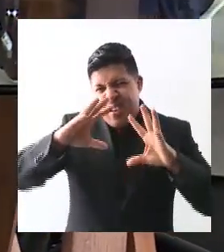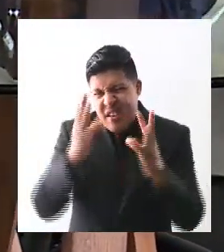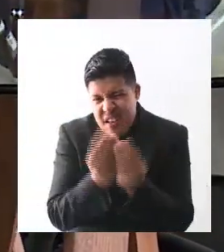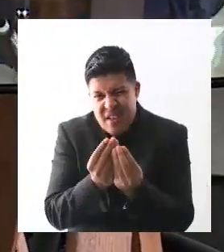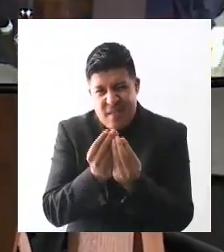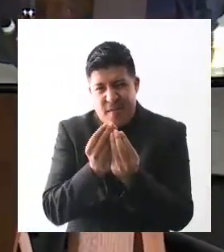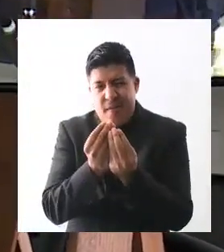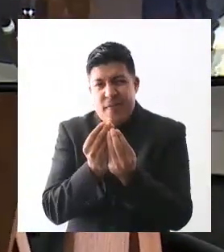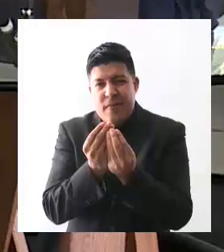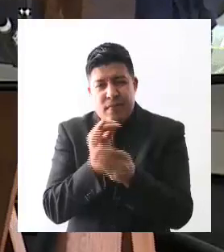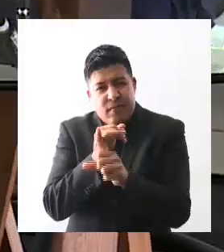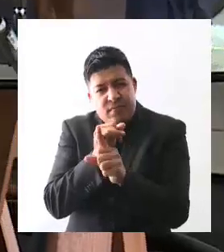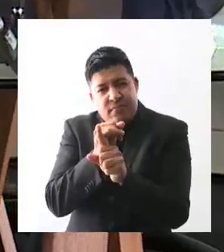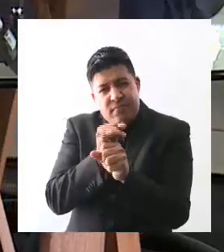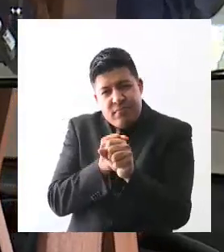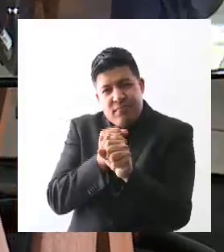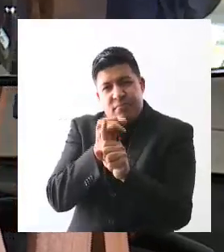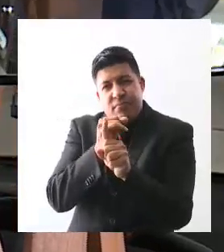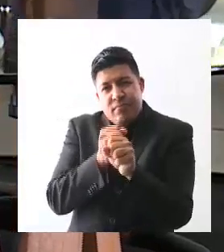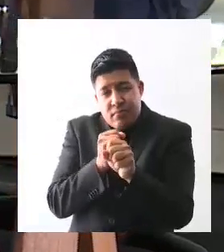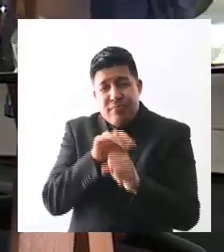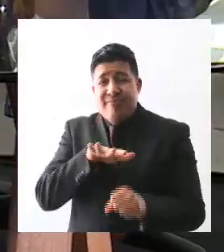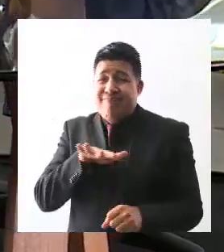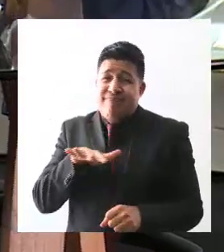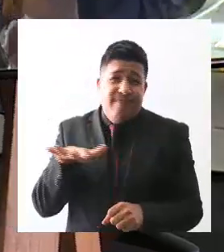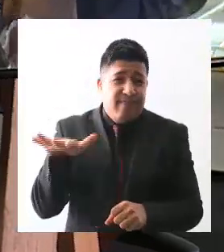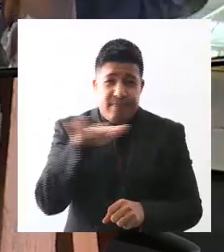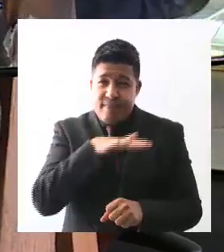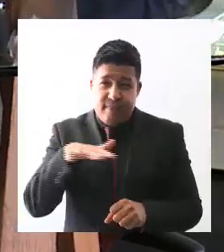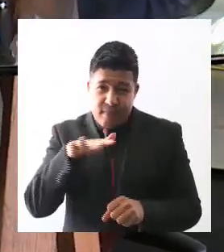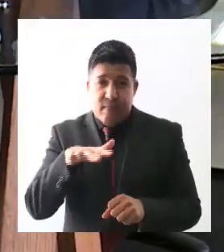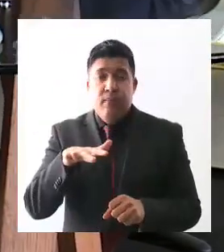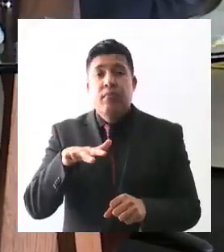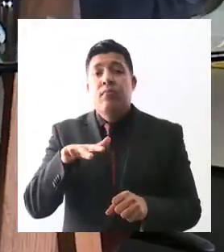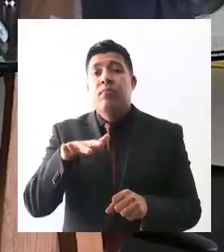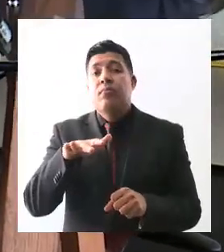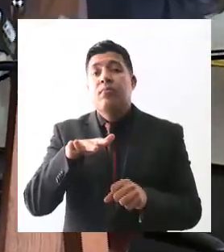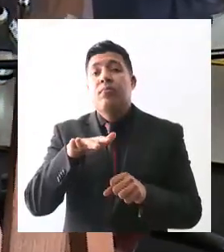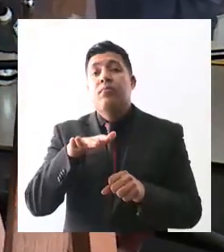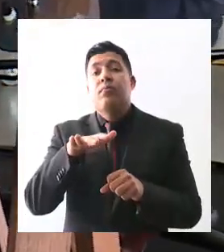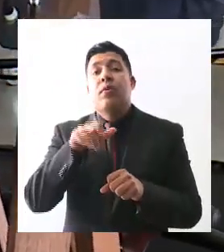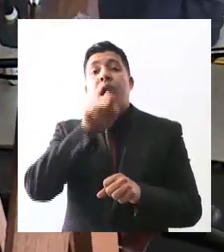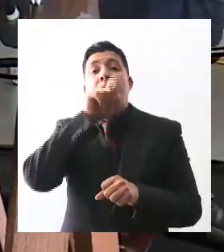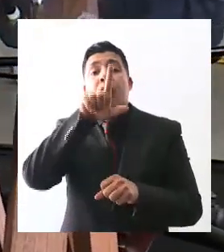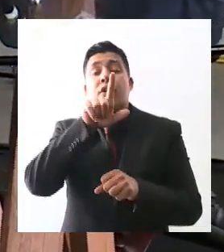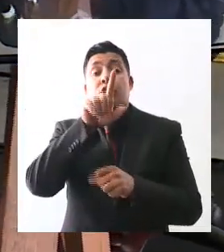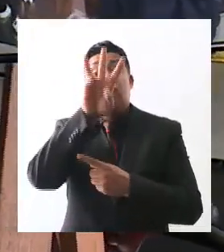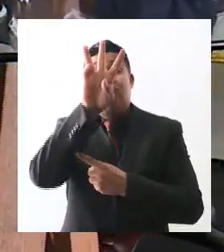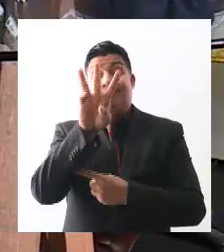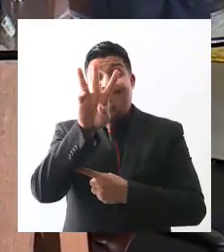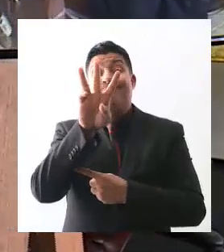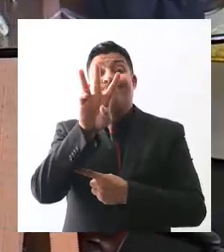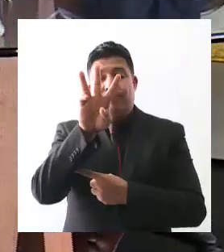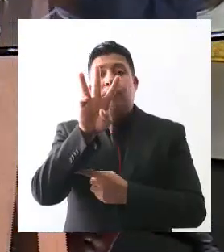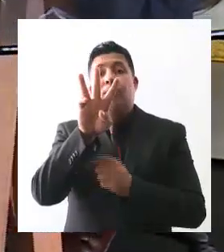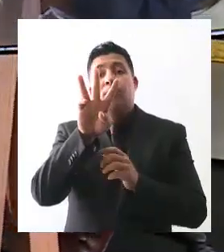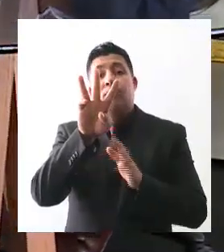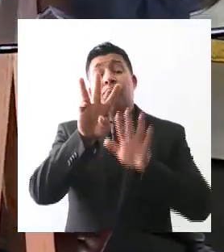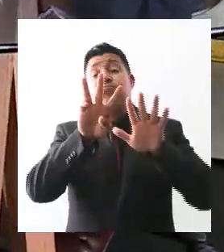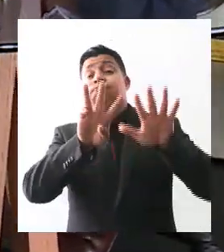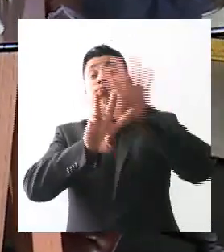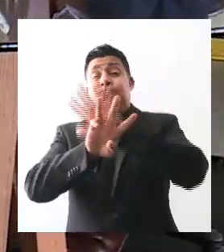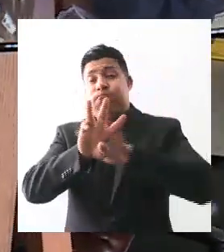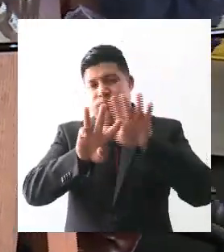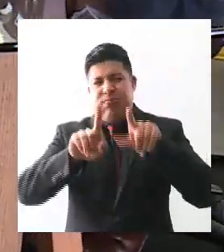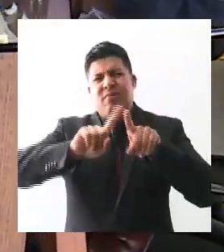Guadalajara y a los saltos de Jalisco. Ya tenemos la solución soportada con dictámenes y